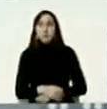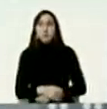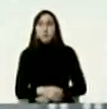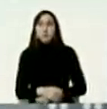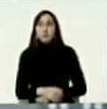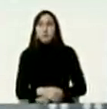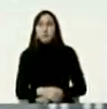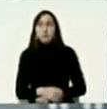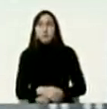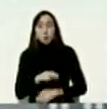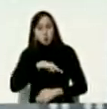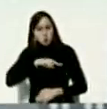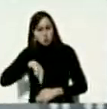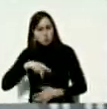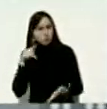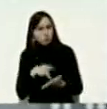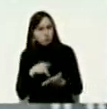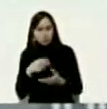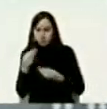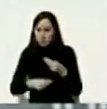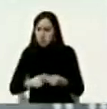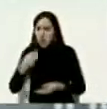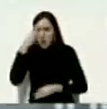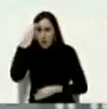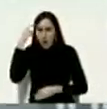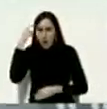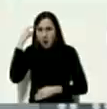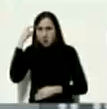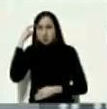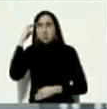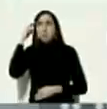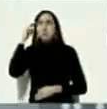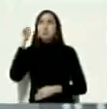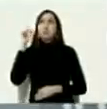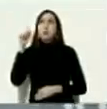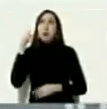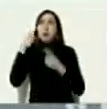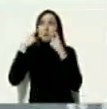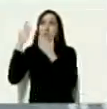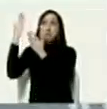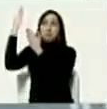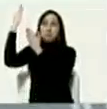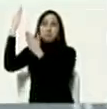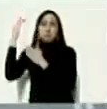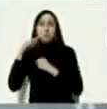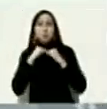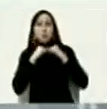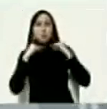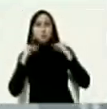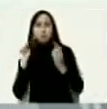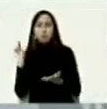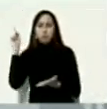ahí tuvimos presentes los cancilleres mire estaba el nuncio apostólico recién llegando a Venezuela